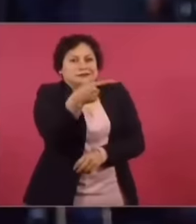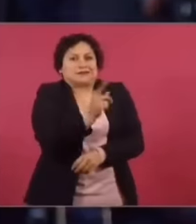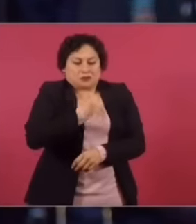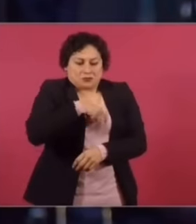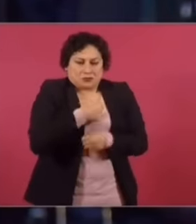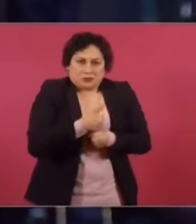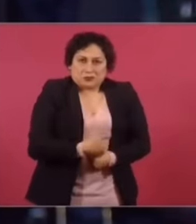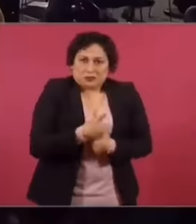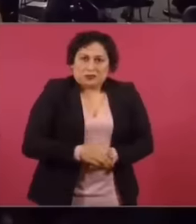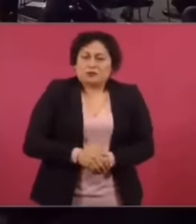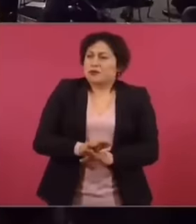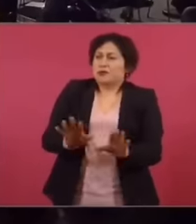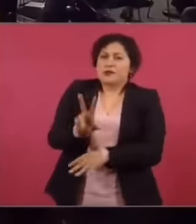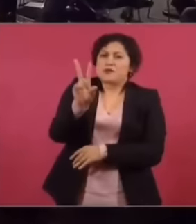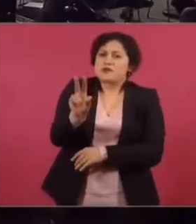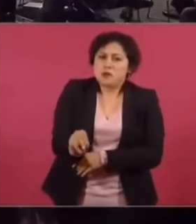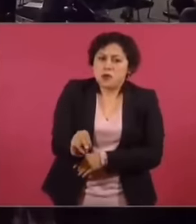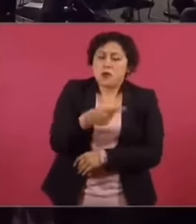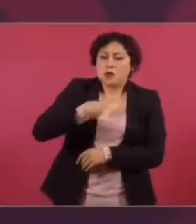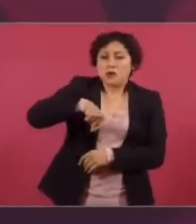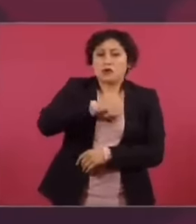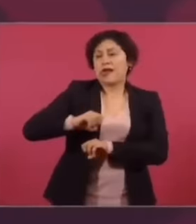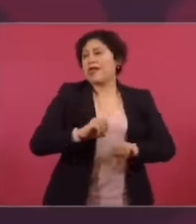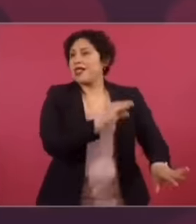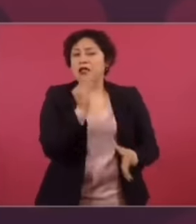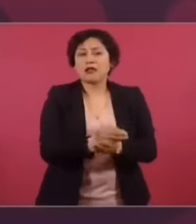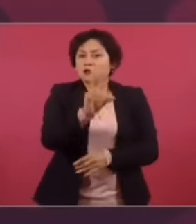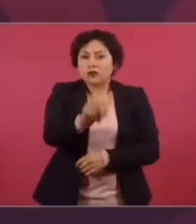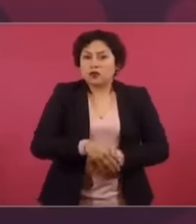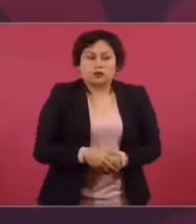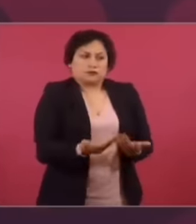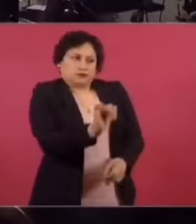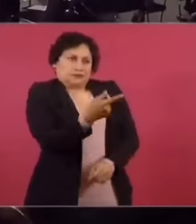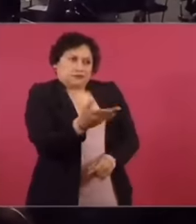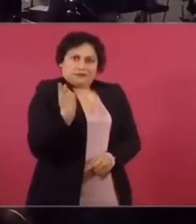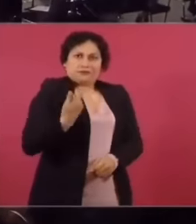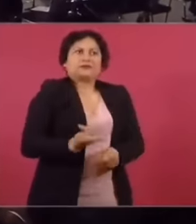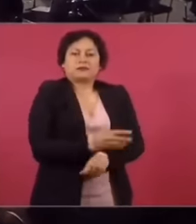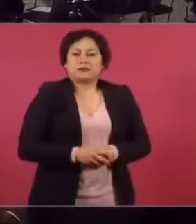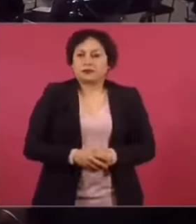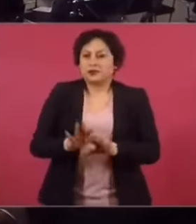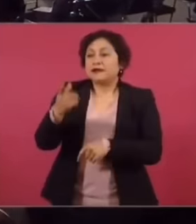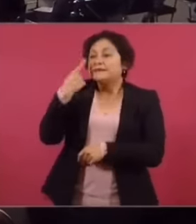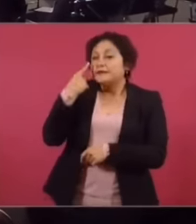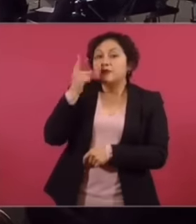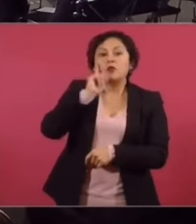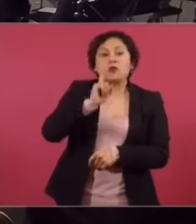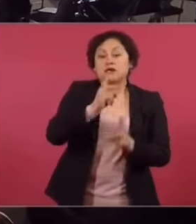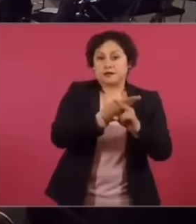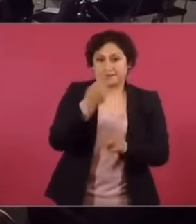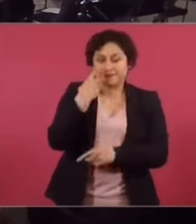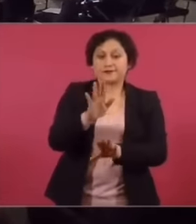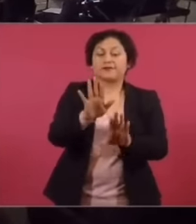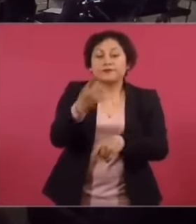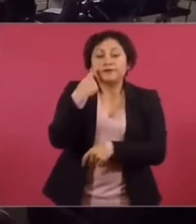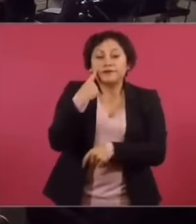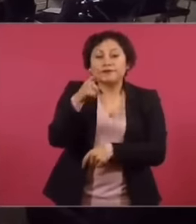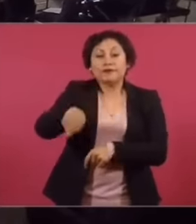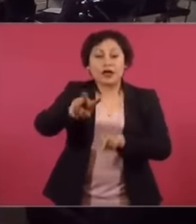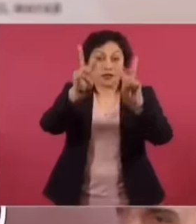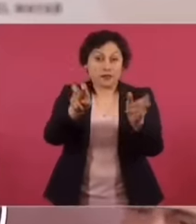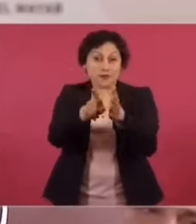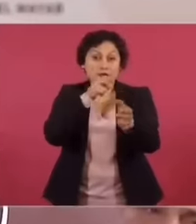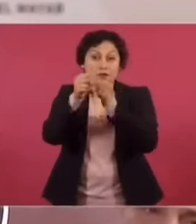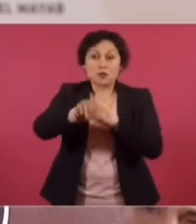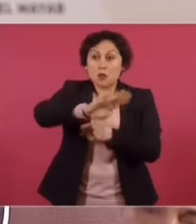nuestra profesión. No, pero nosotros no estamos descuidando eso. Pero es la situación que acaba de ocurrir. Mira, feminicidio. La mayoría de los casos de periodistas